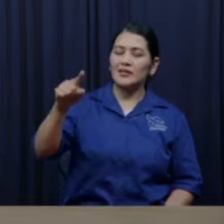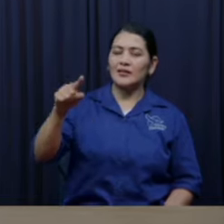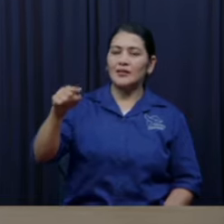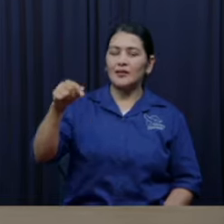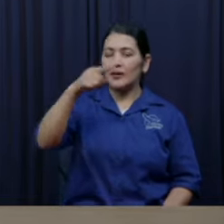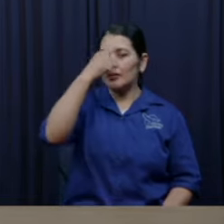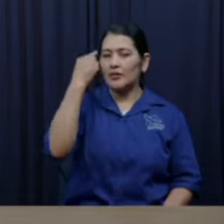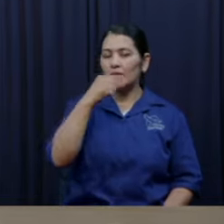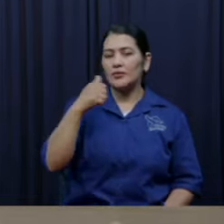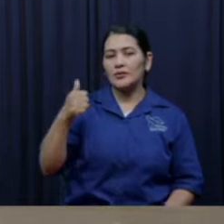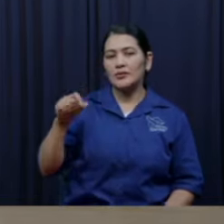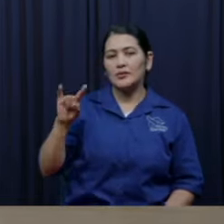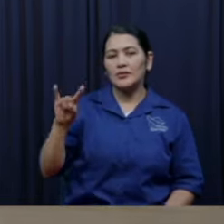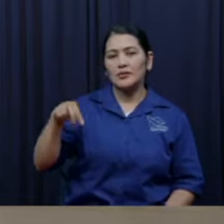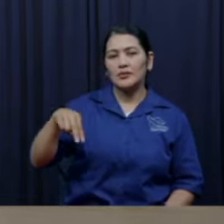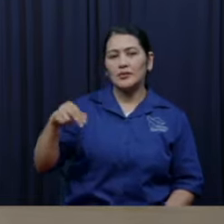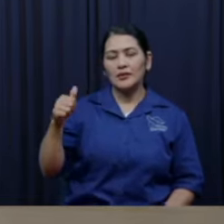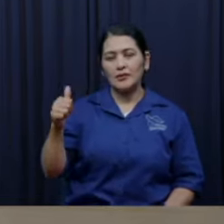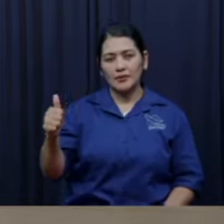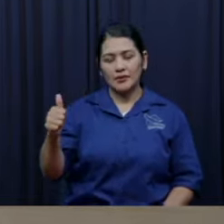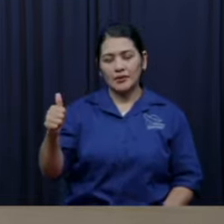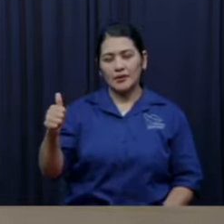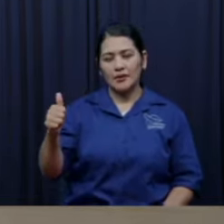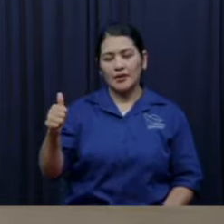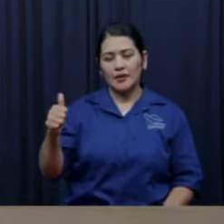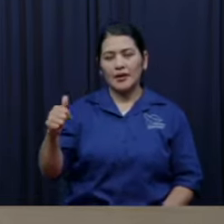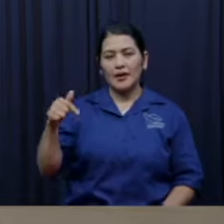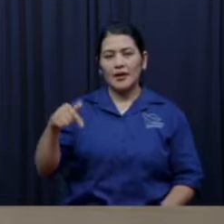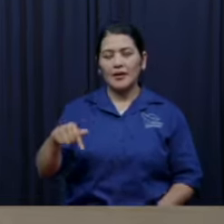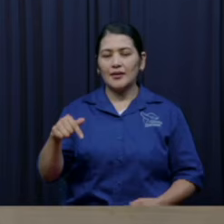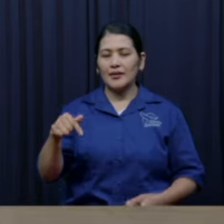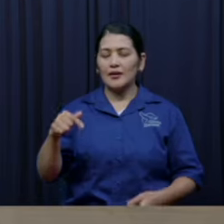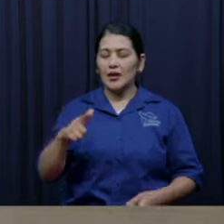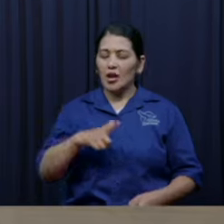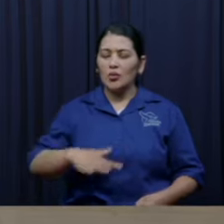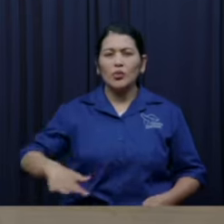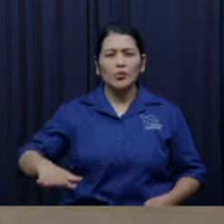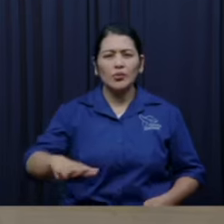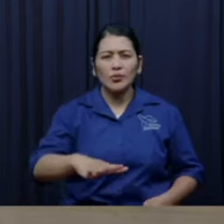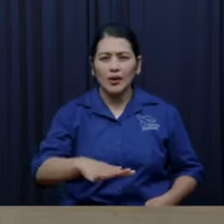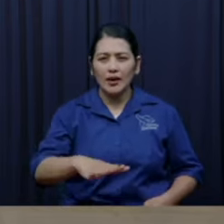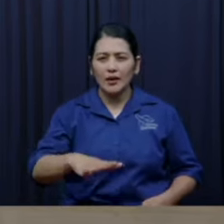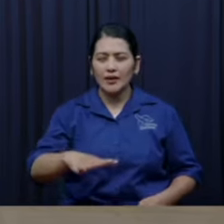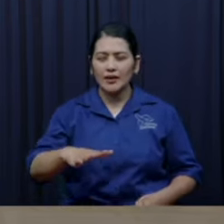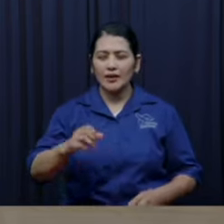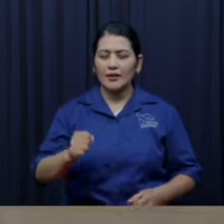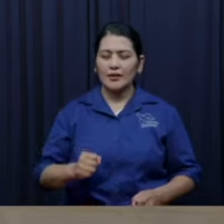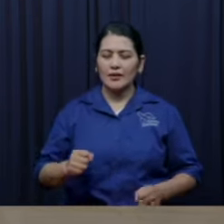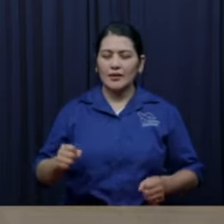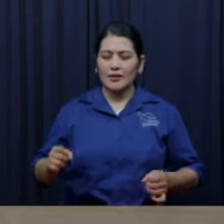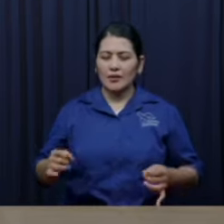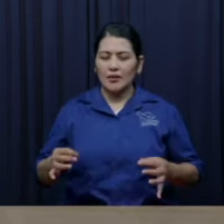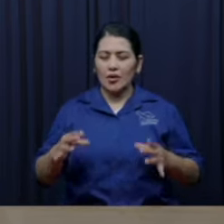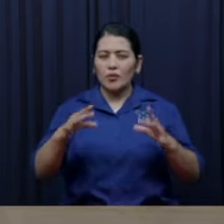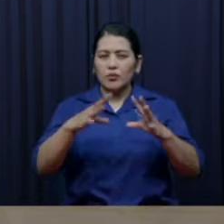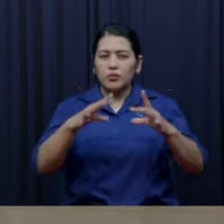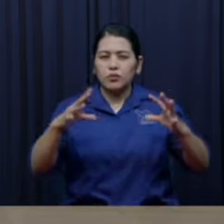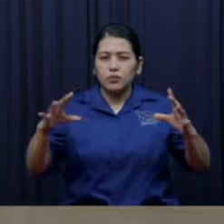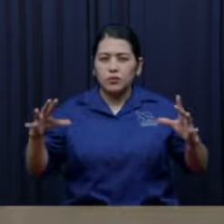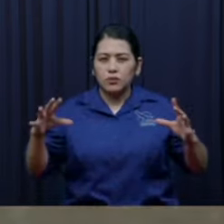que ducharse yo me quedaba leyendo la biblia y quedaba no podía subrayar ni nada pero si leía